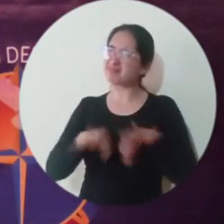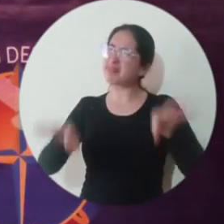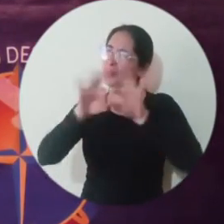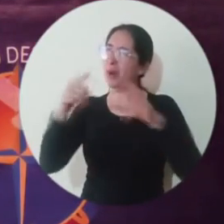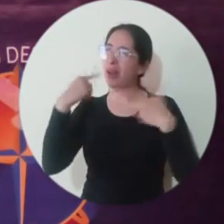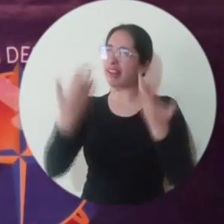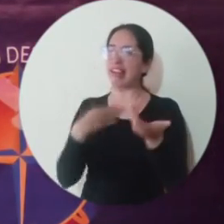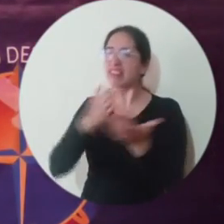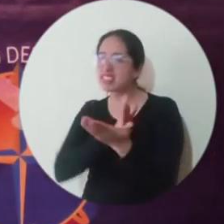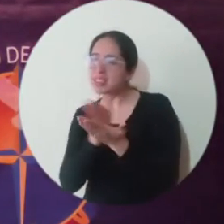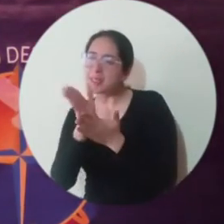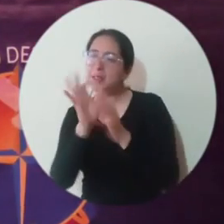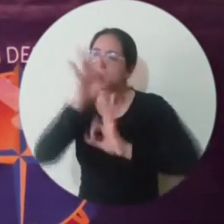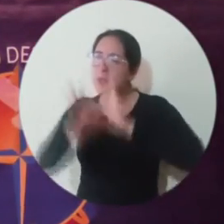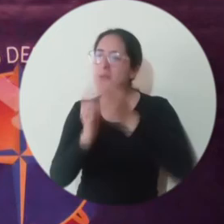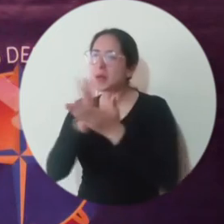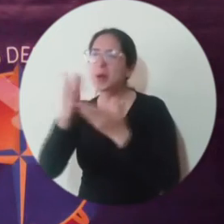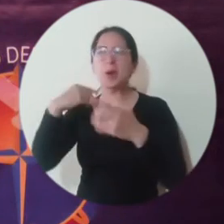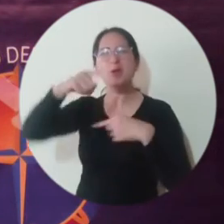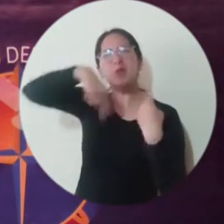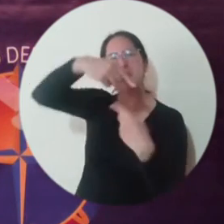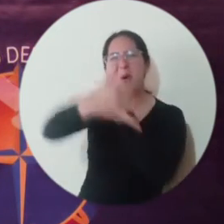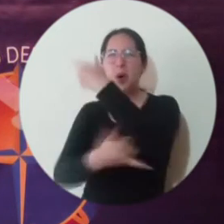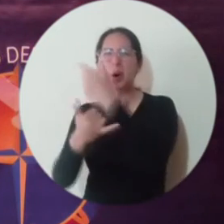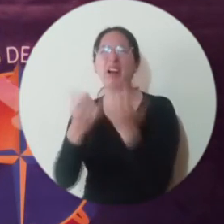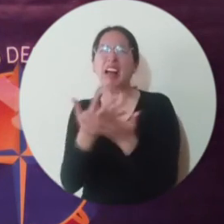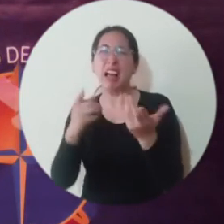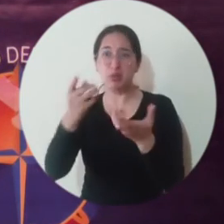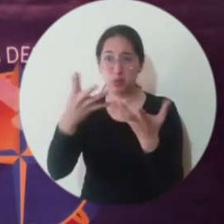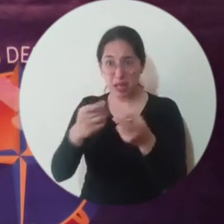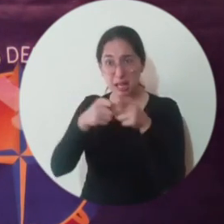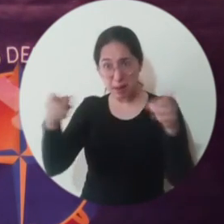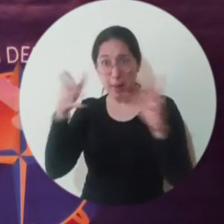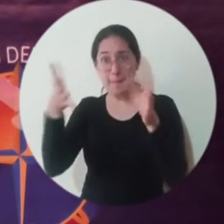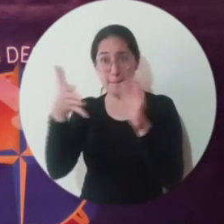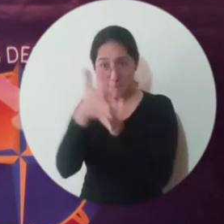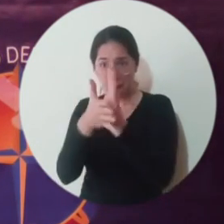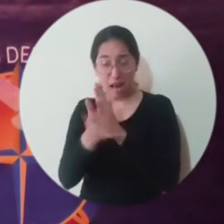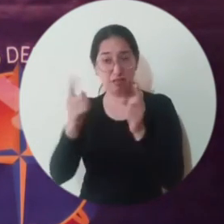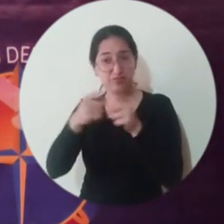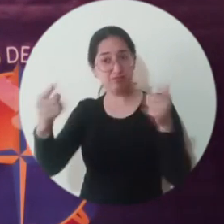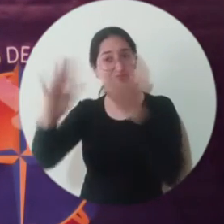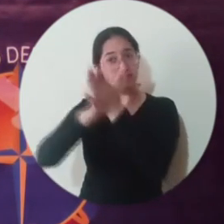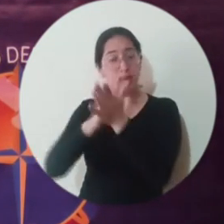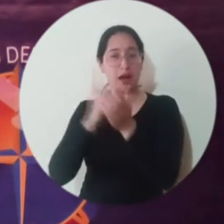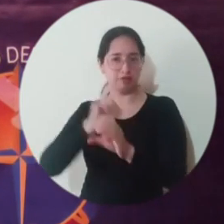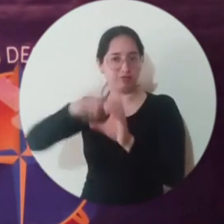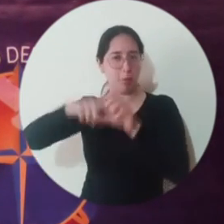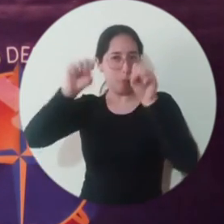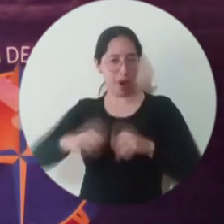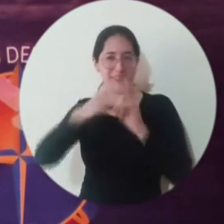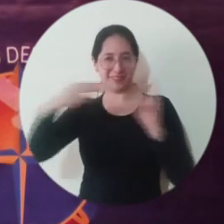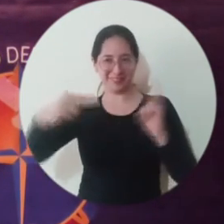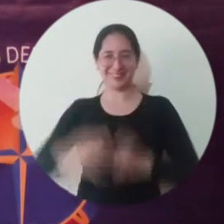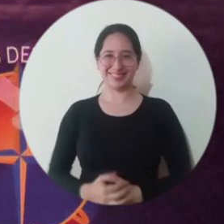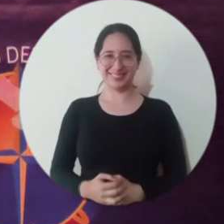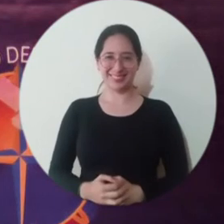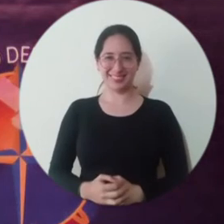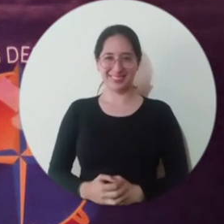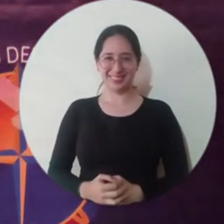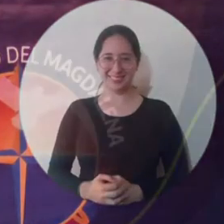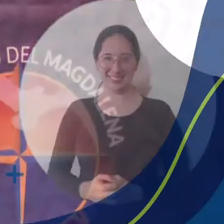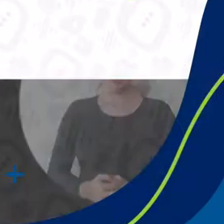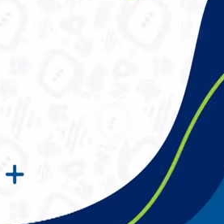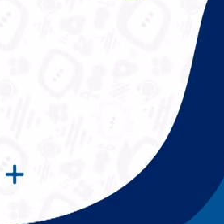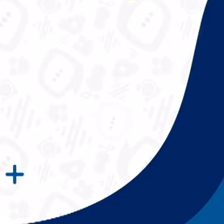a todos los egresados, a todas las personas que quieran entender lo que es realmente sostenibilidad, a que se inscriban a través de la página web de